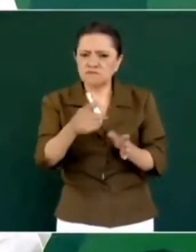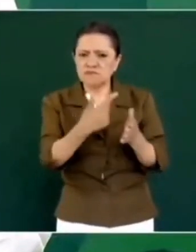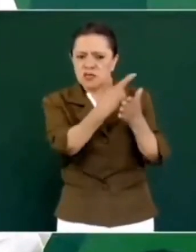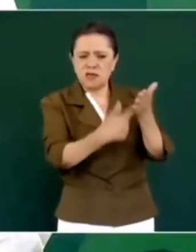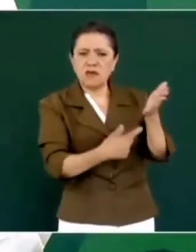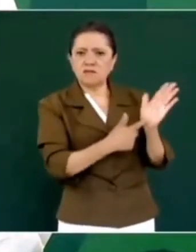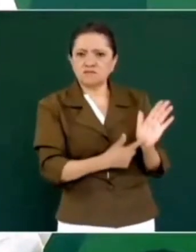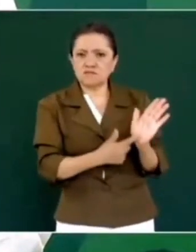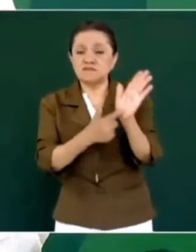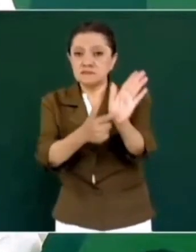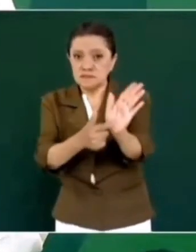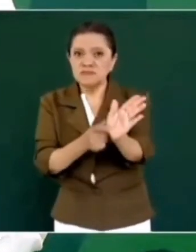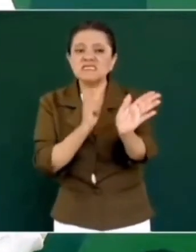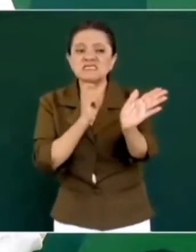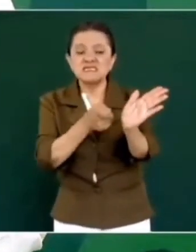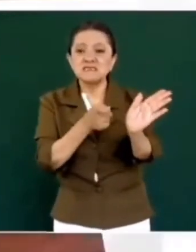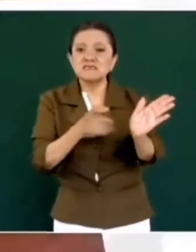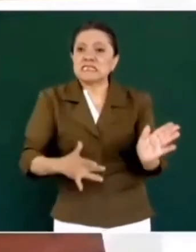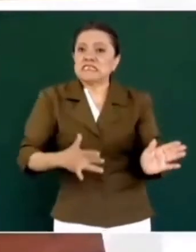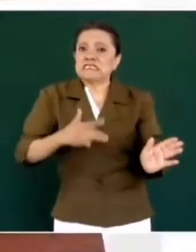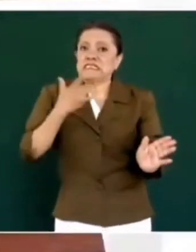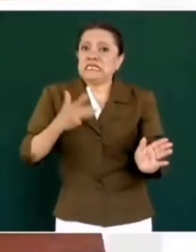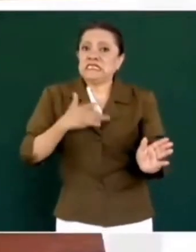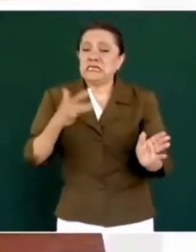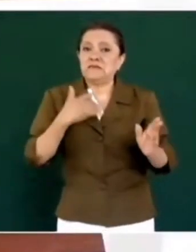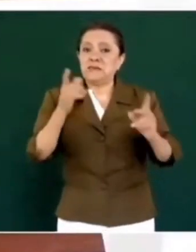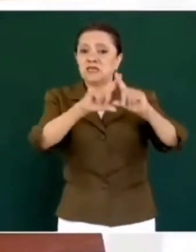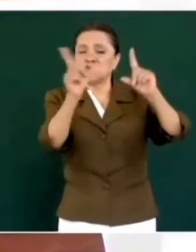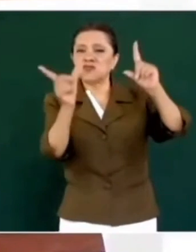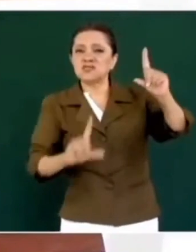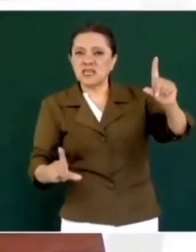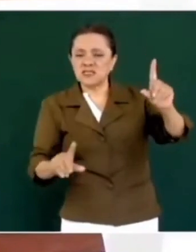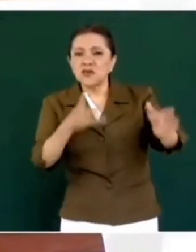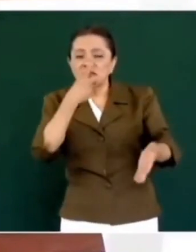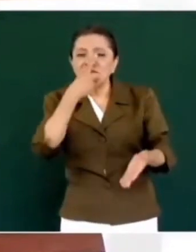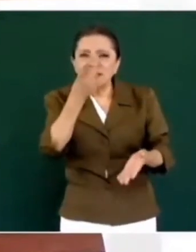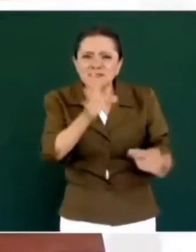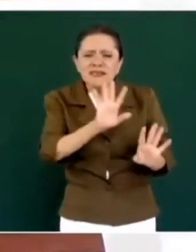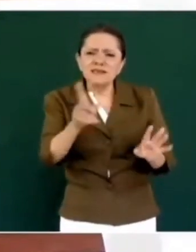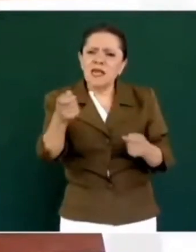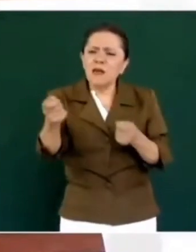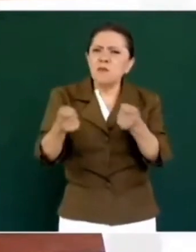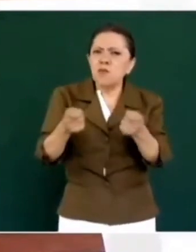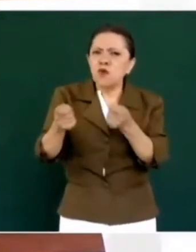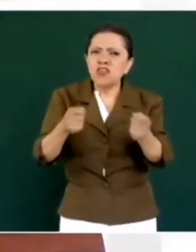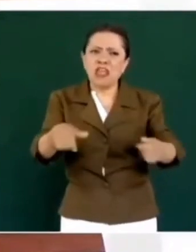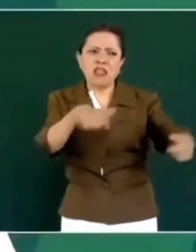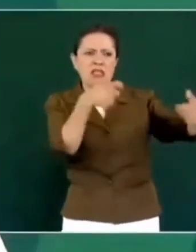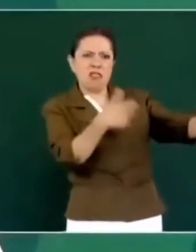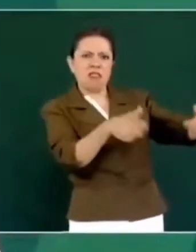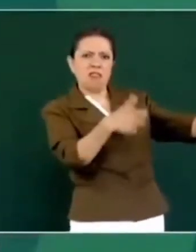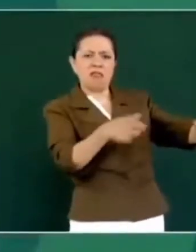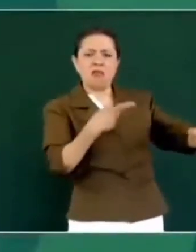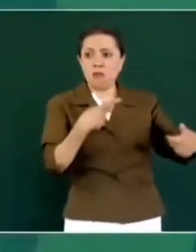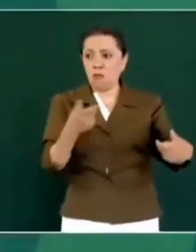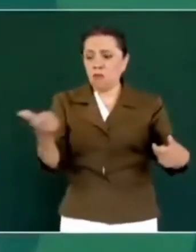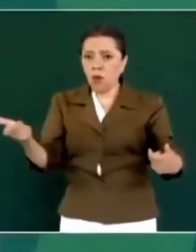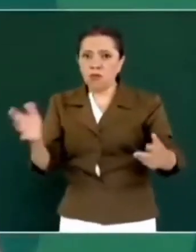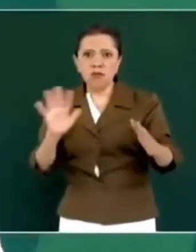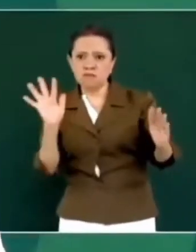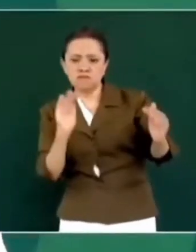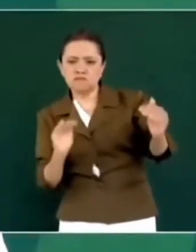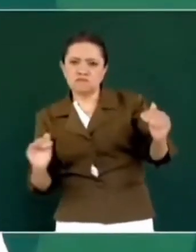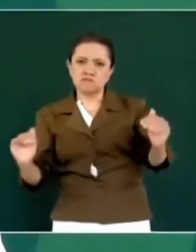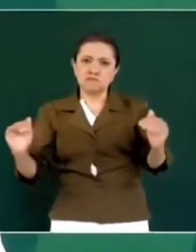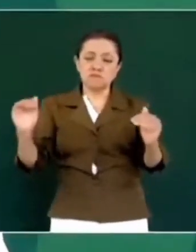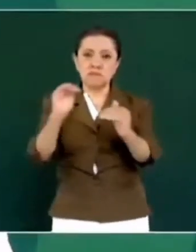sentimientos de la nación. Que decía, que se modere la indigencia y la opulencia. Pues se atrevieron